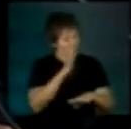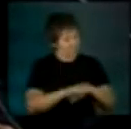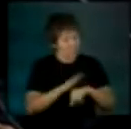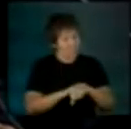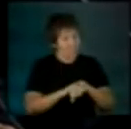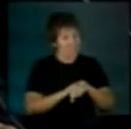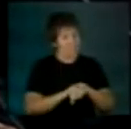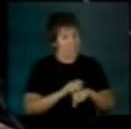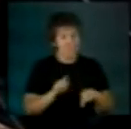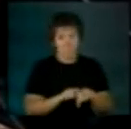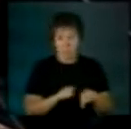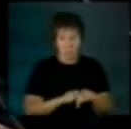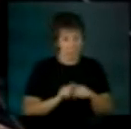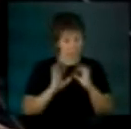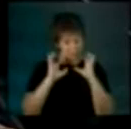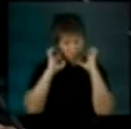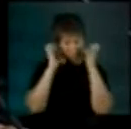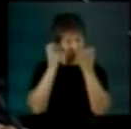perros